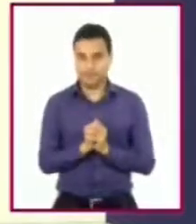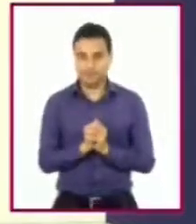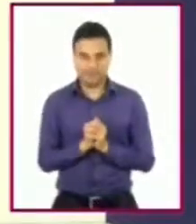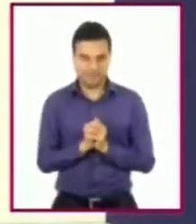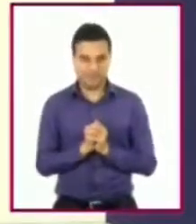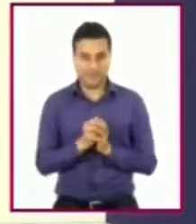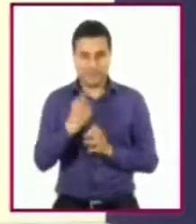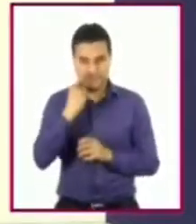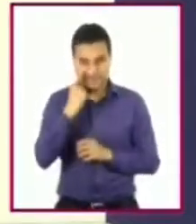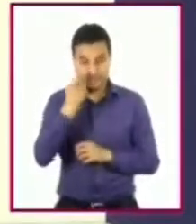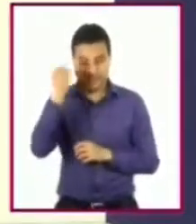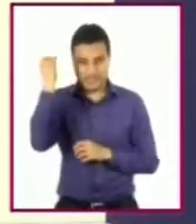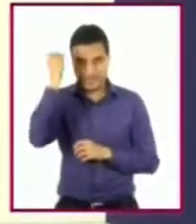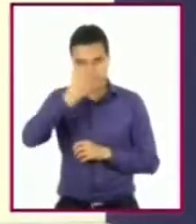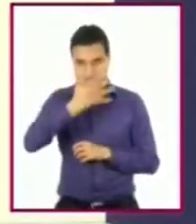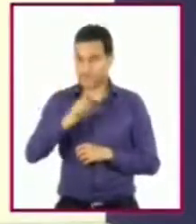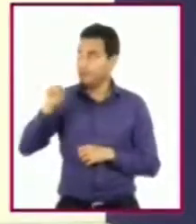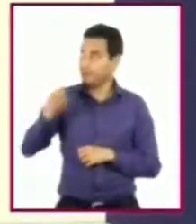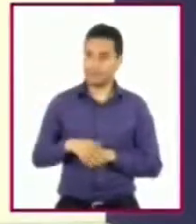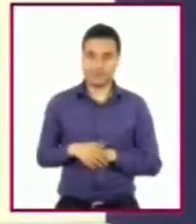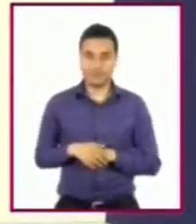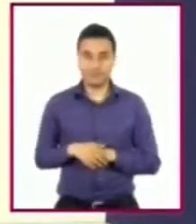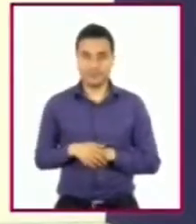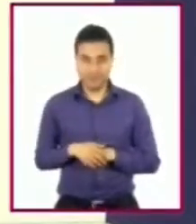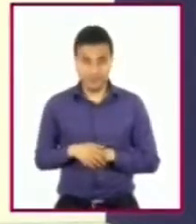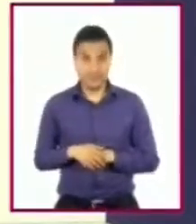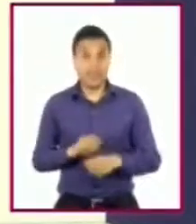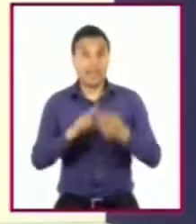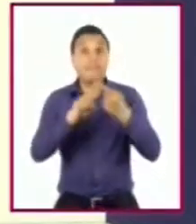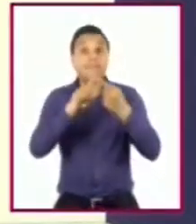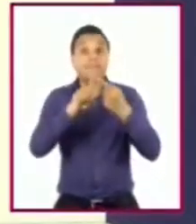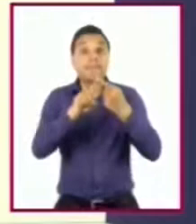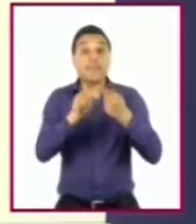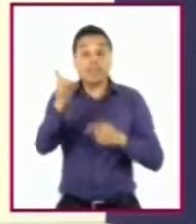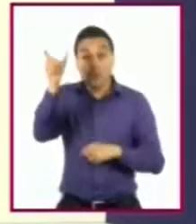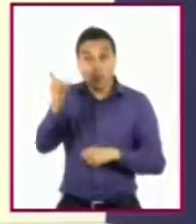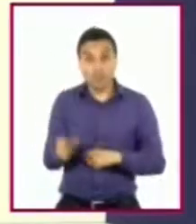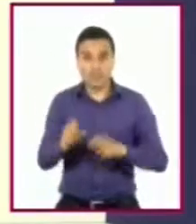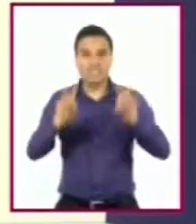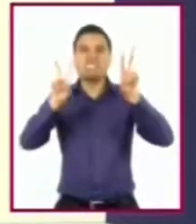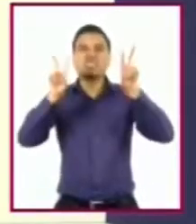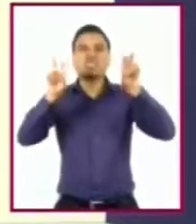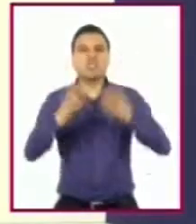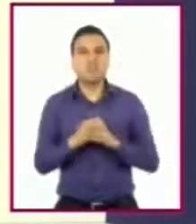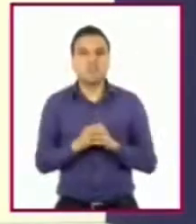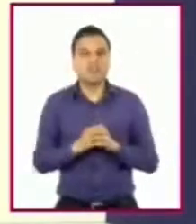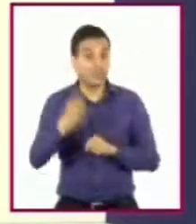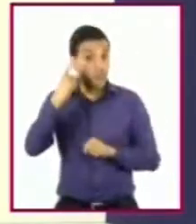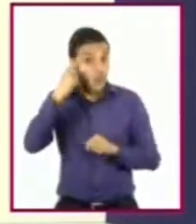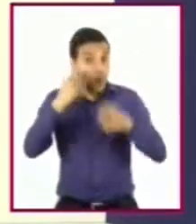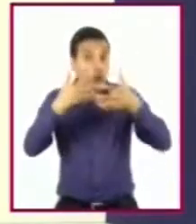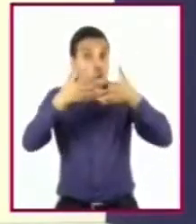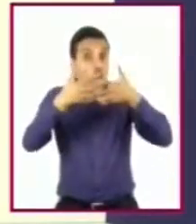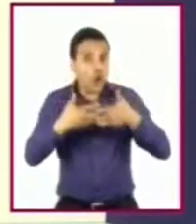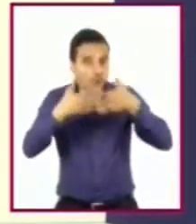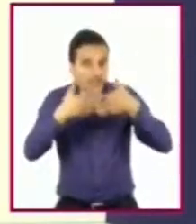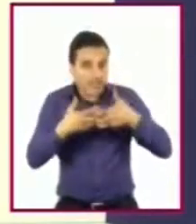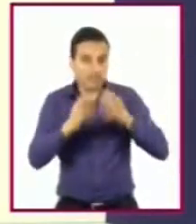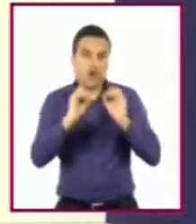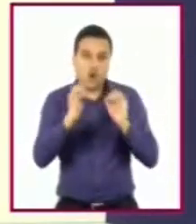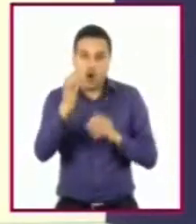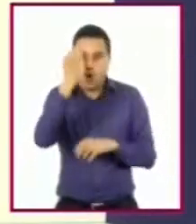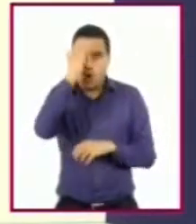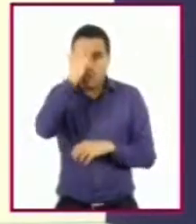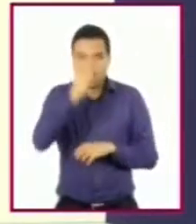en la imagen, en la primera columna coloquen como título cognitivas conocimientos. Las